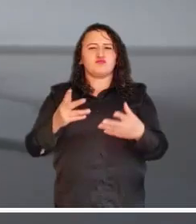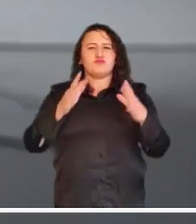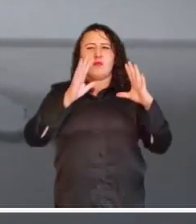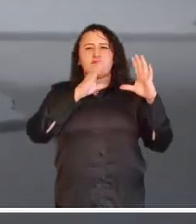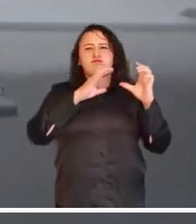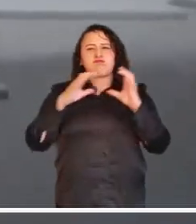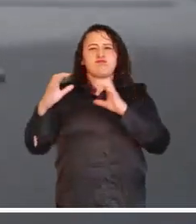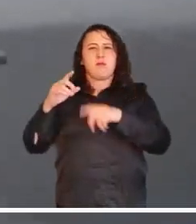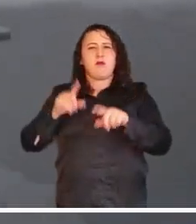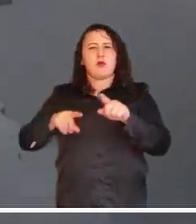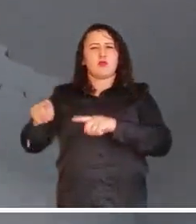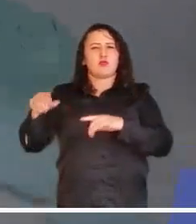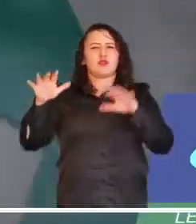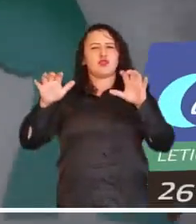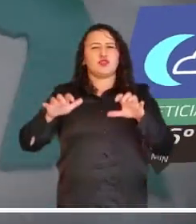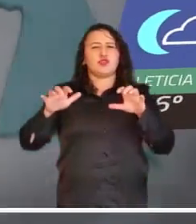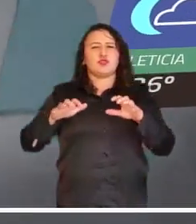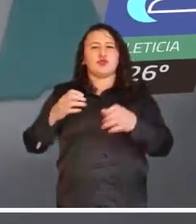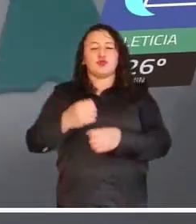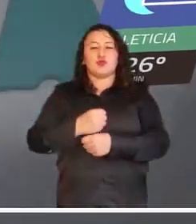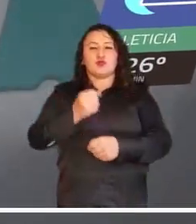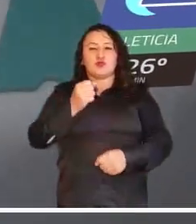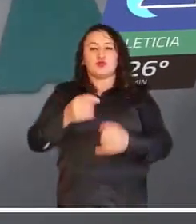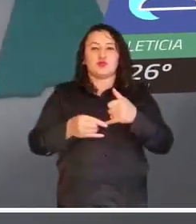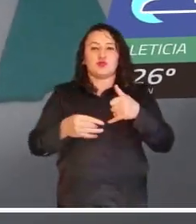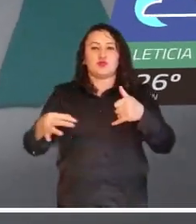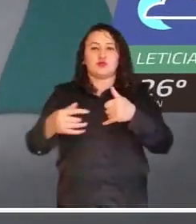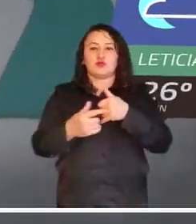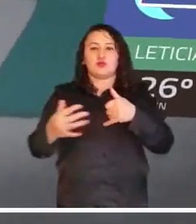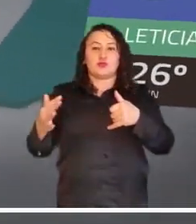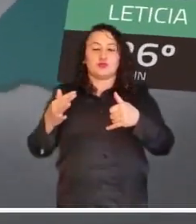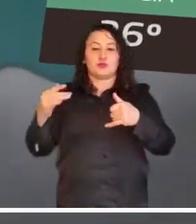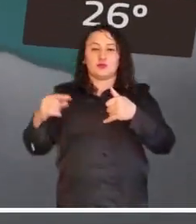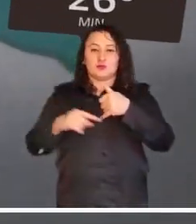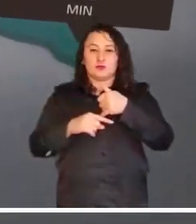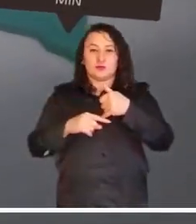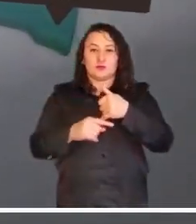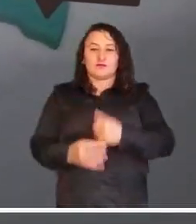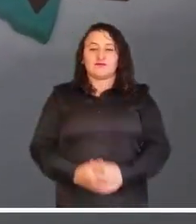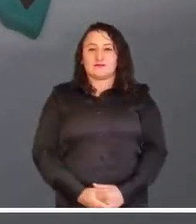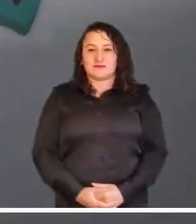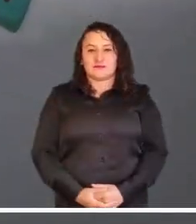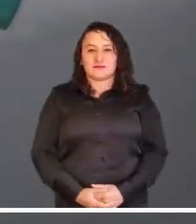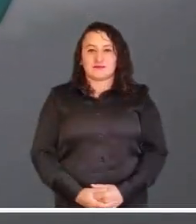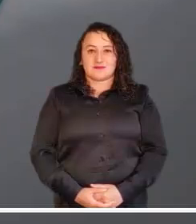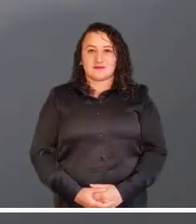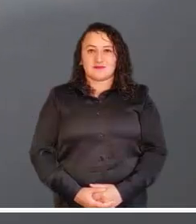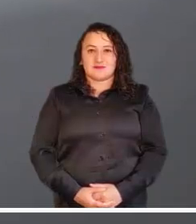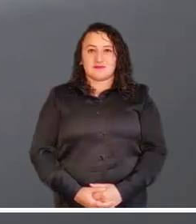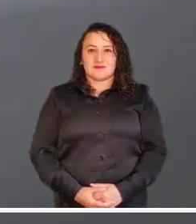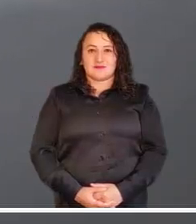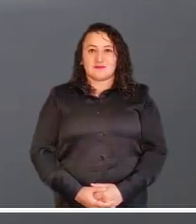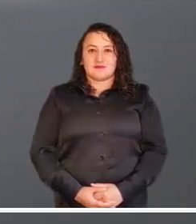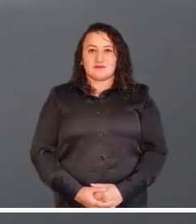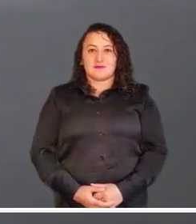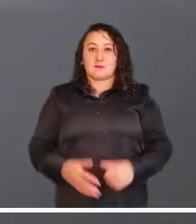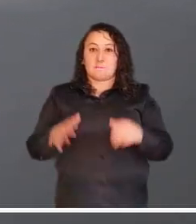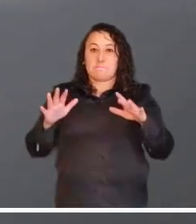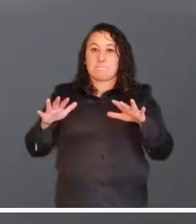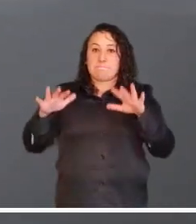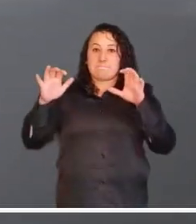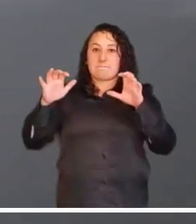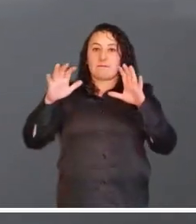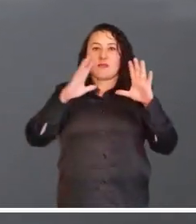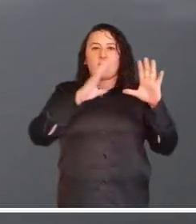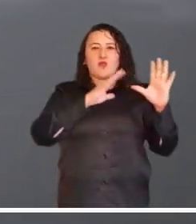y Meta. La Amazonía vivirá un final de jornada cubierto con algunas lluvias en Guainía, Baupés, Guaviare y